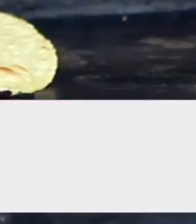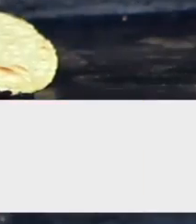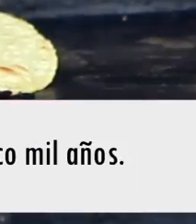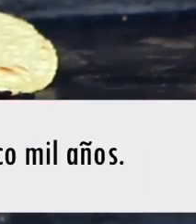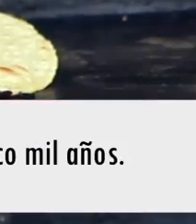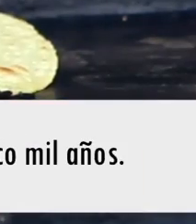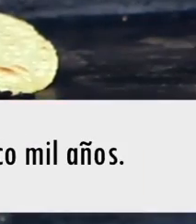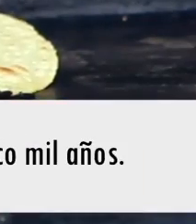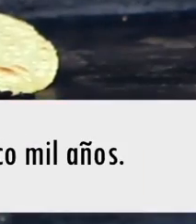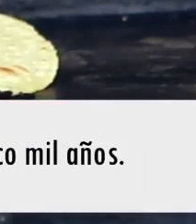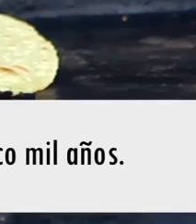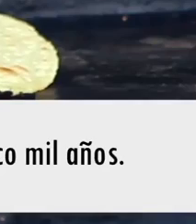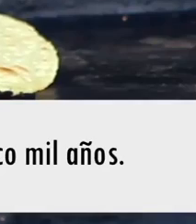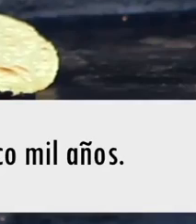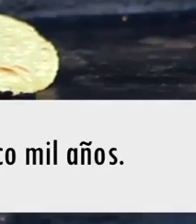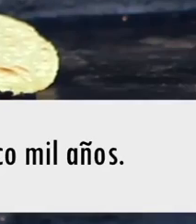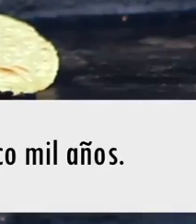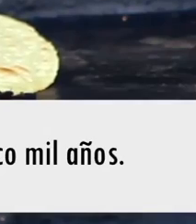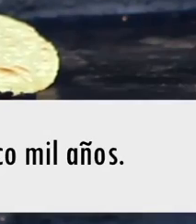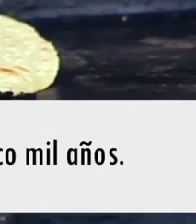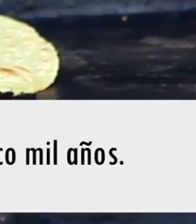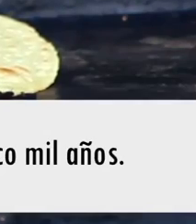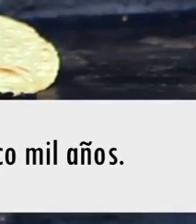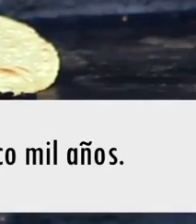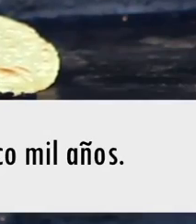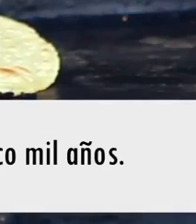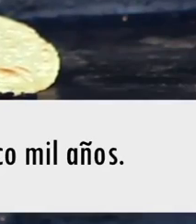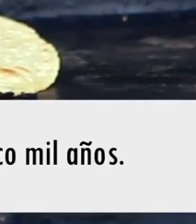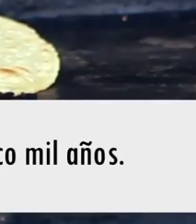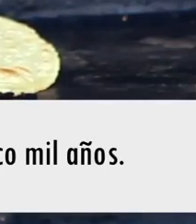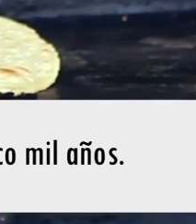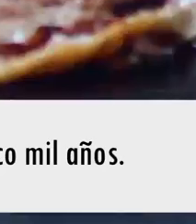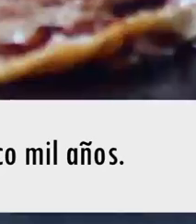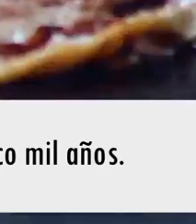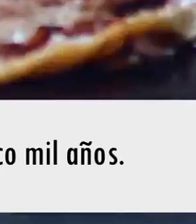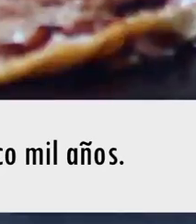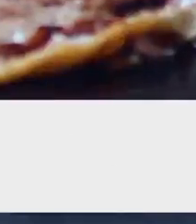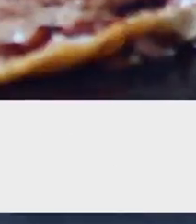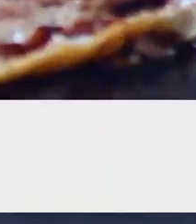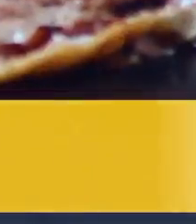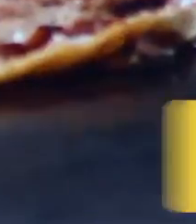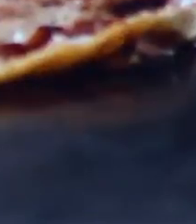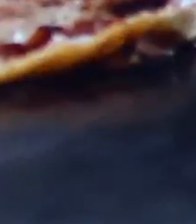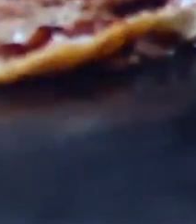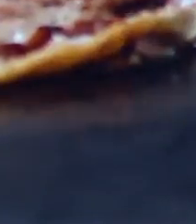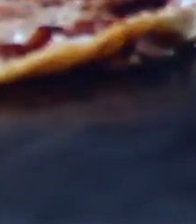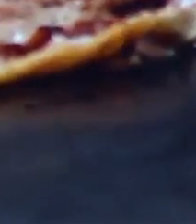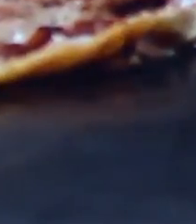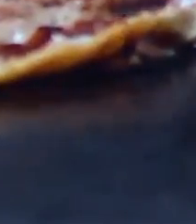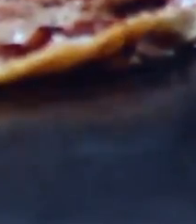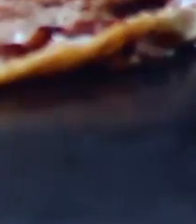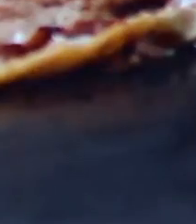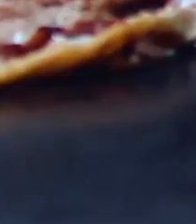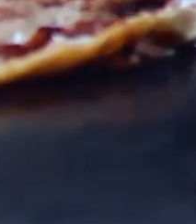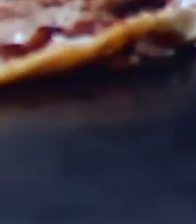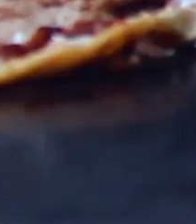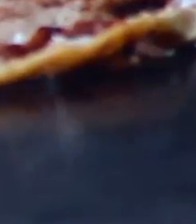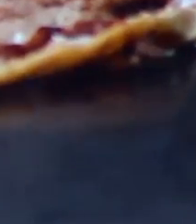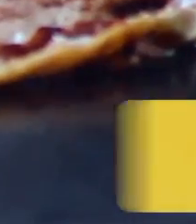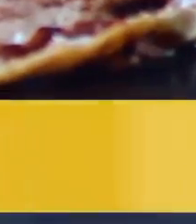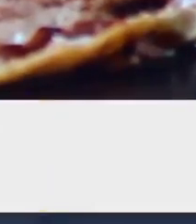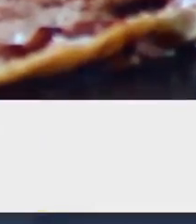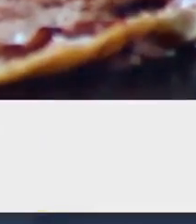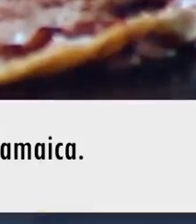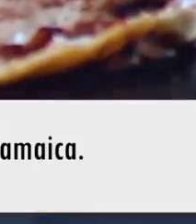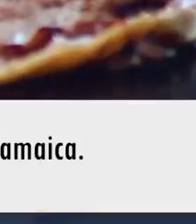masa de maíz y muchas veces está relleno de frijol. Es común que se sirvan con bistec o costilla o huevo estrellado y se acompañan